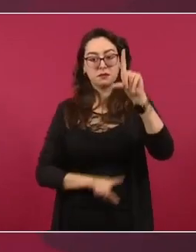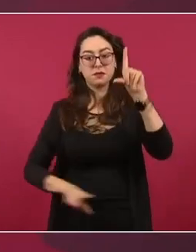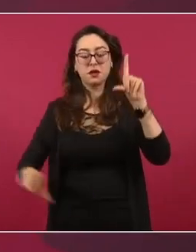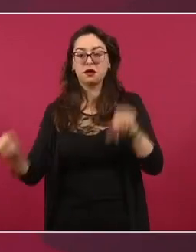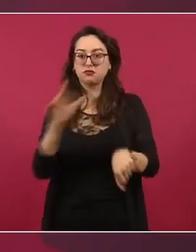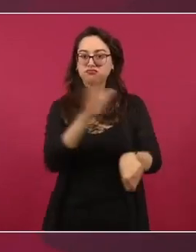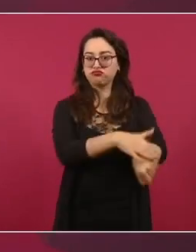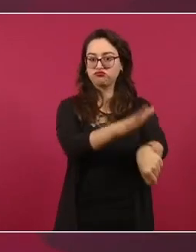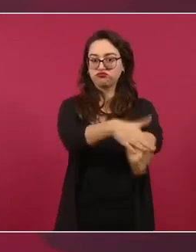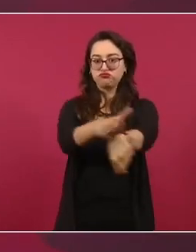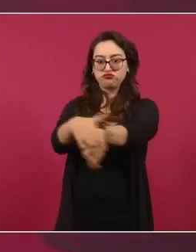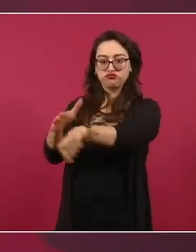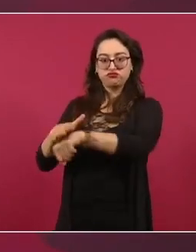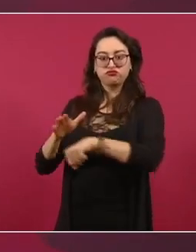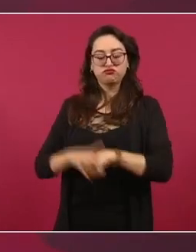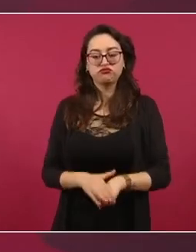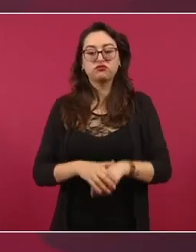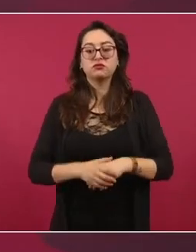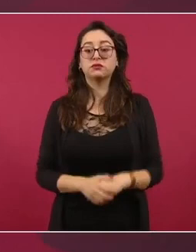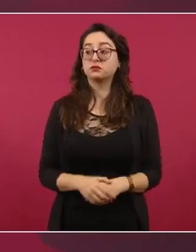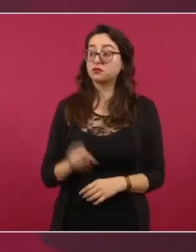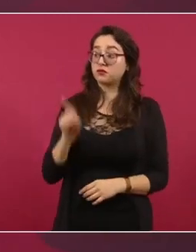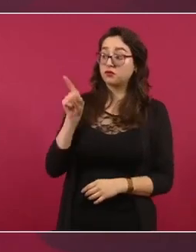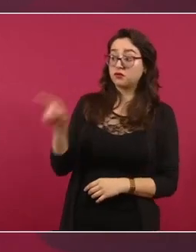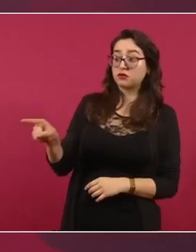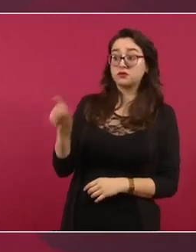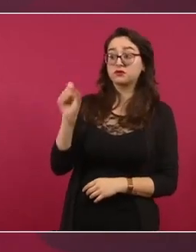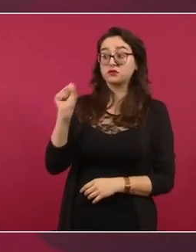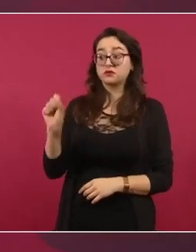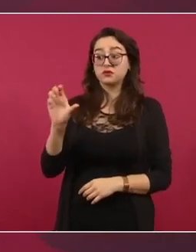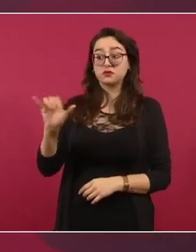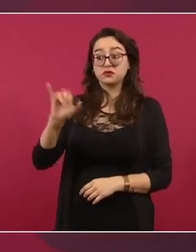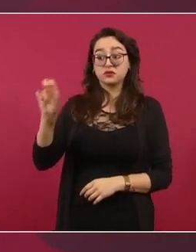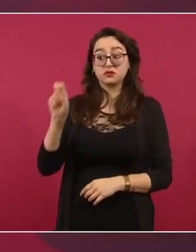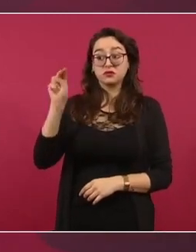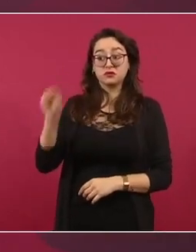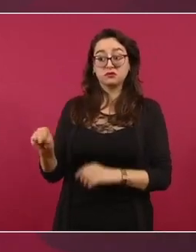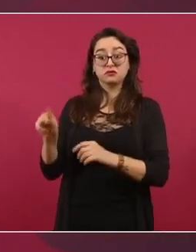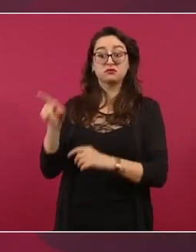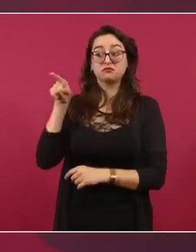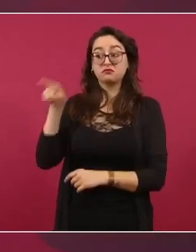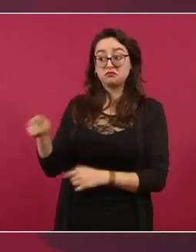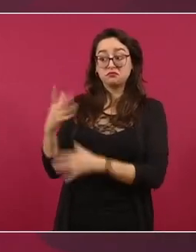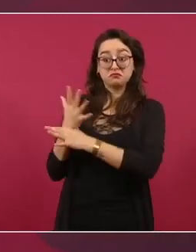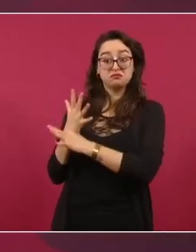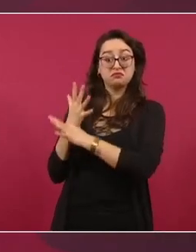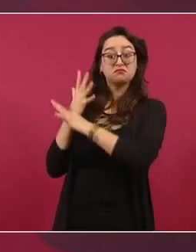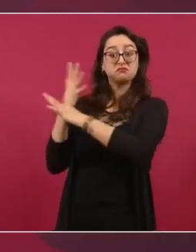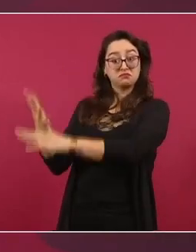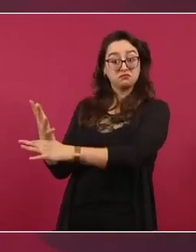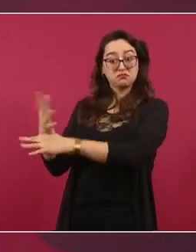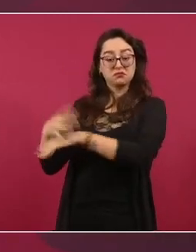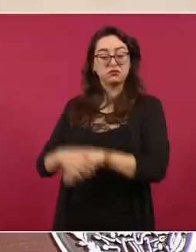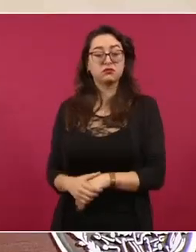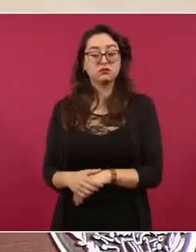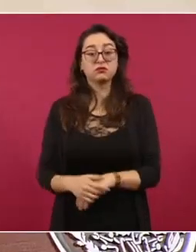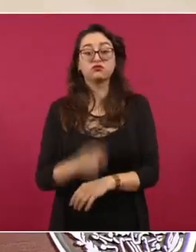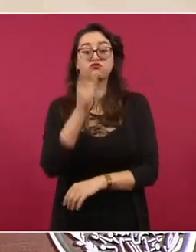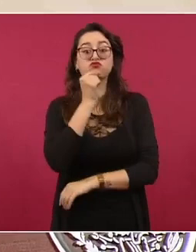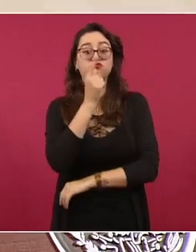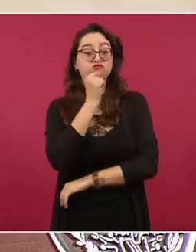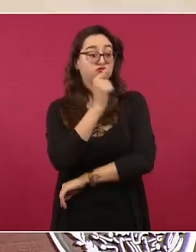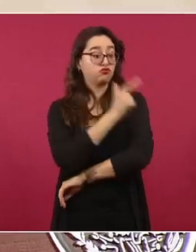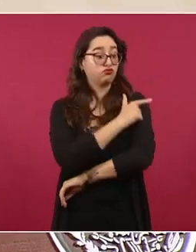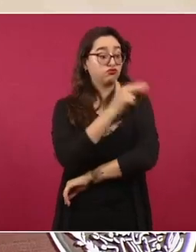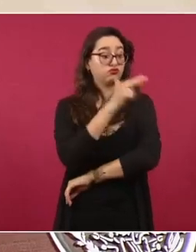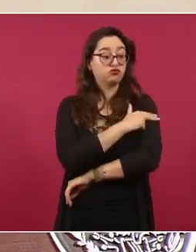Corte de no permitir que la Guardia Nacional dependa de la